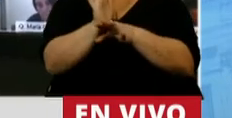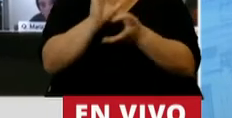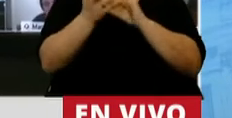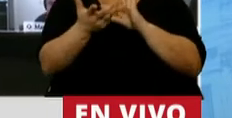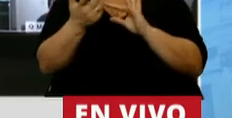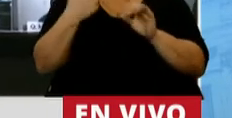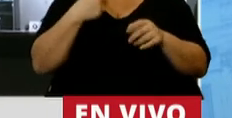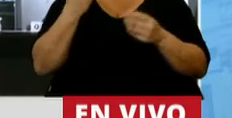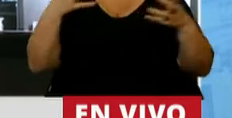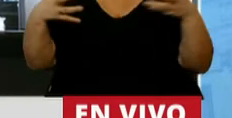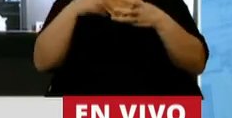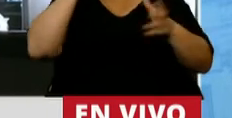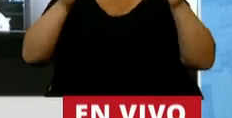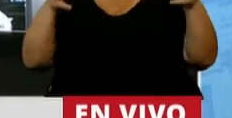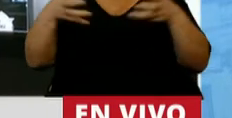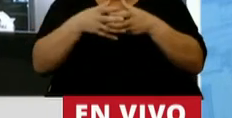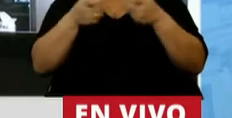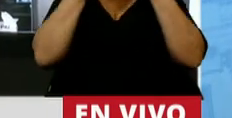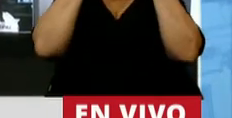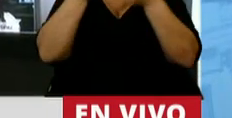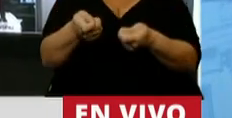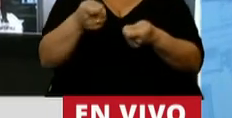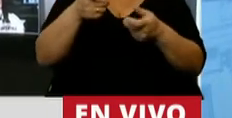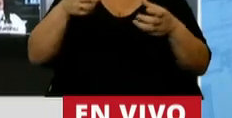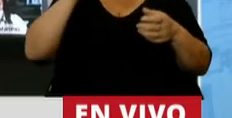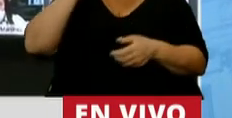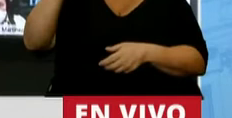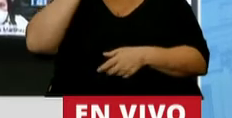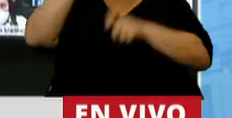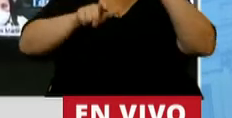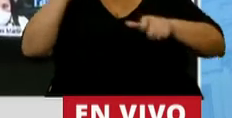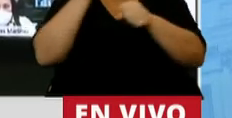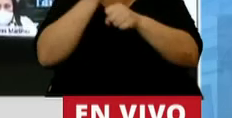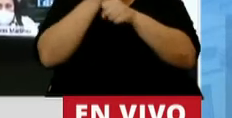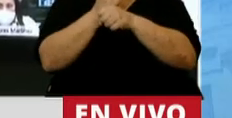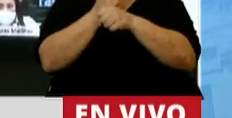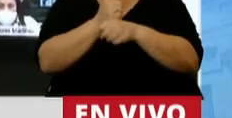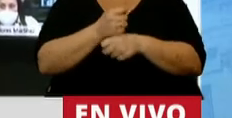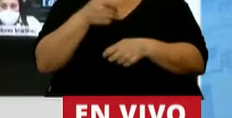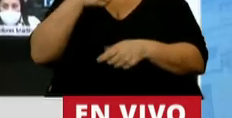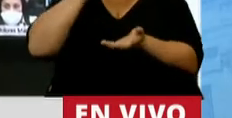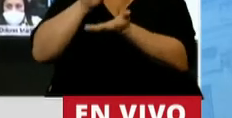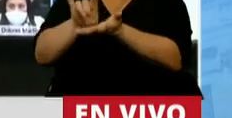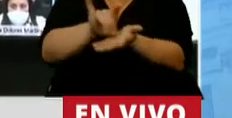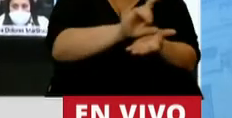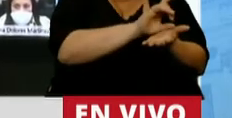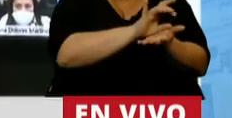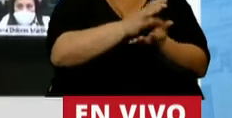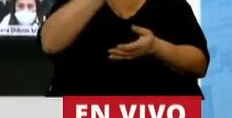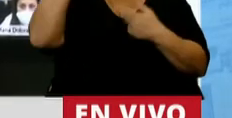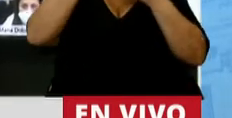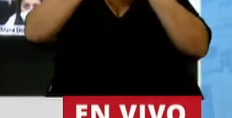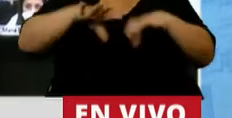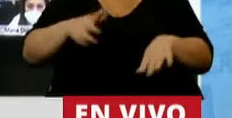también haber estado como generación acompañando a los miles y miles de trabajadores y trabajadoras que fueron despedidos cuando